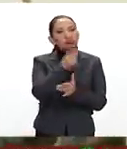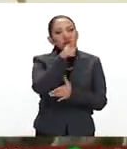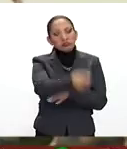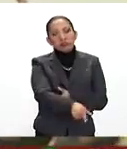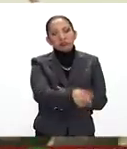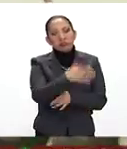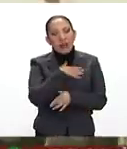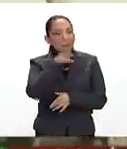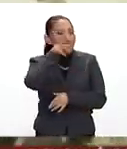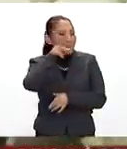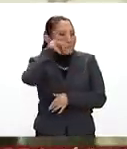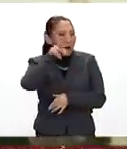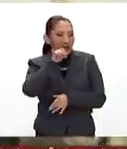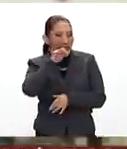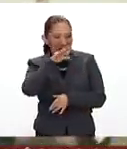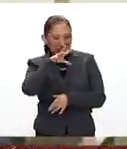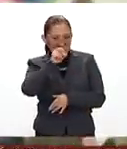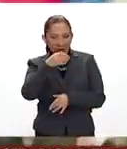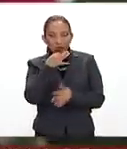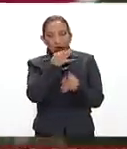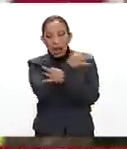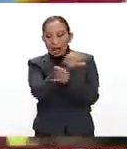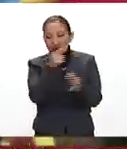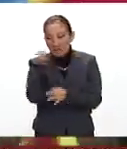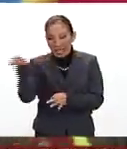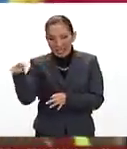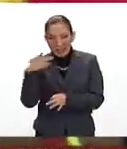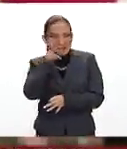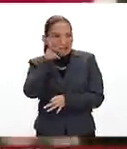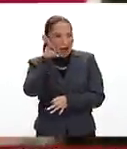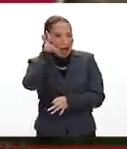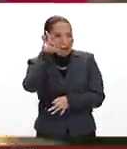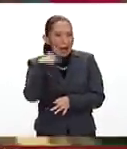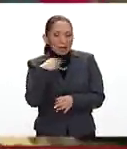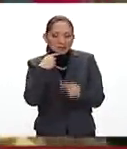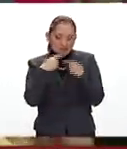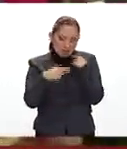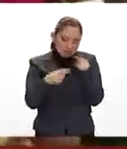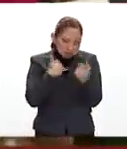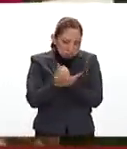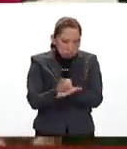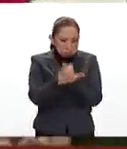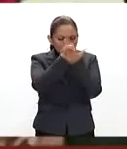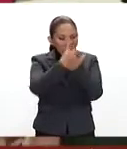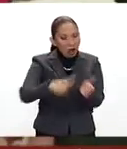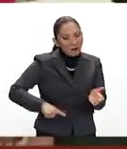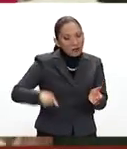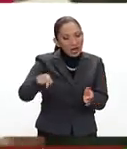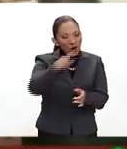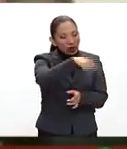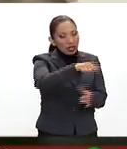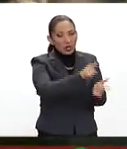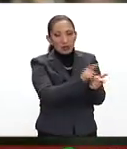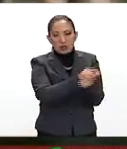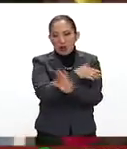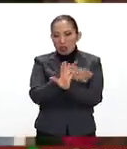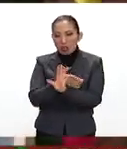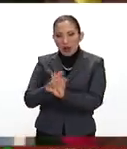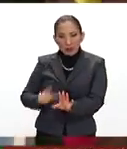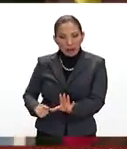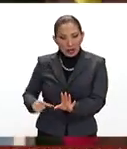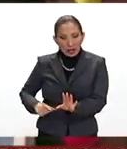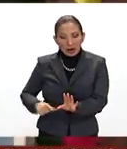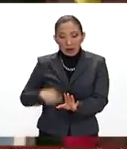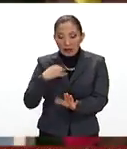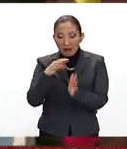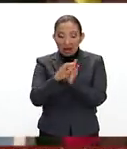enviado del Papa Francisco, se anunciaba el inicio del diálogo entre gobierno y oposición y también se fijaba una